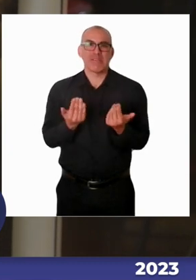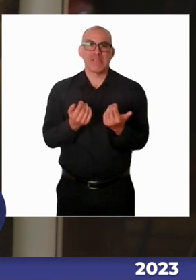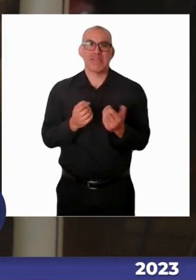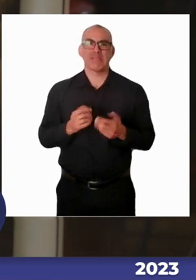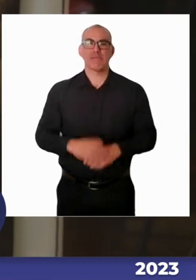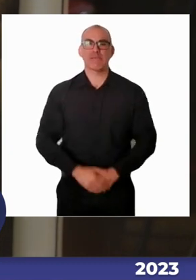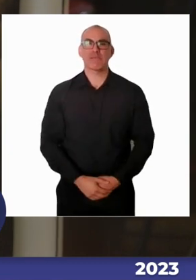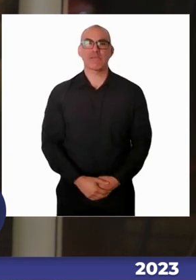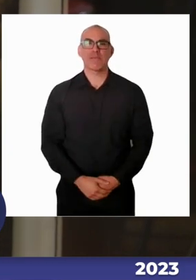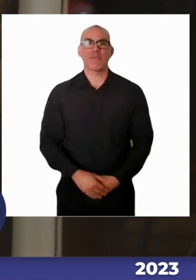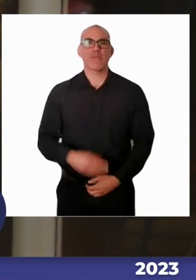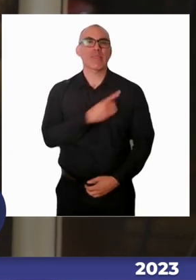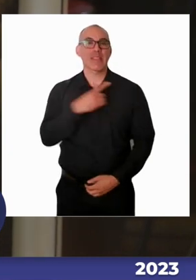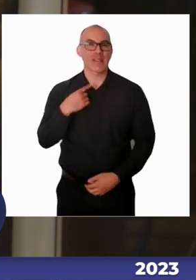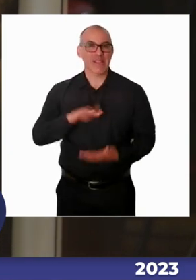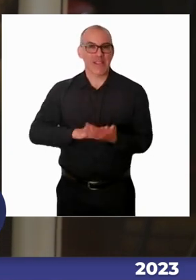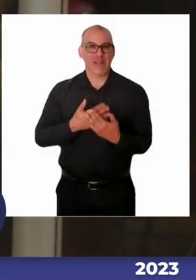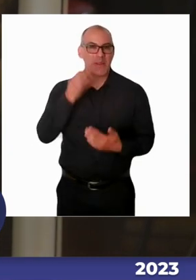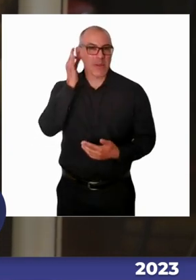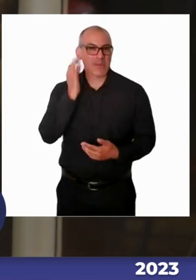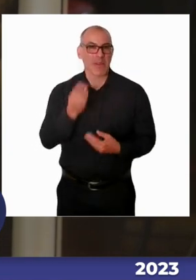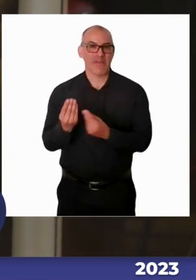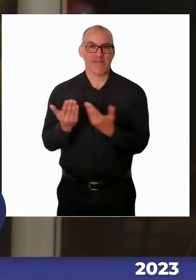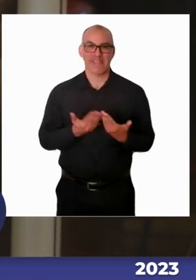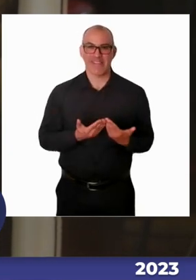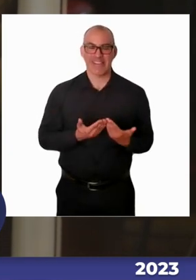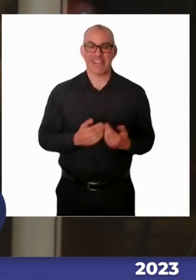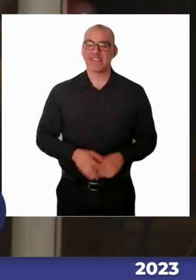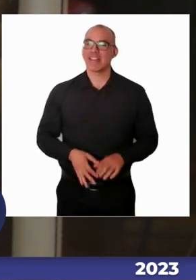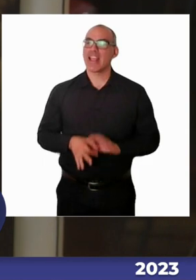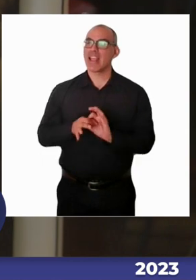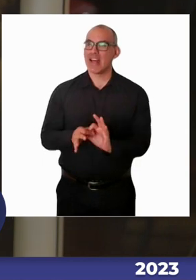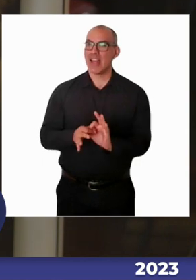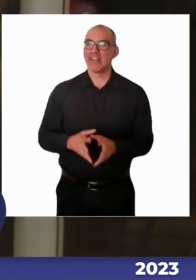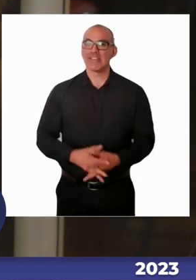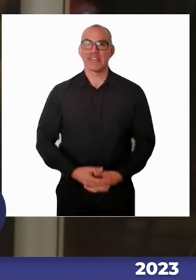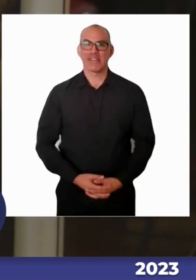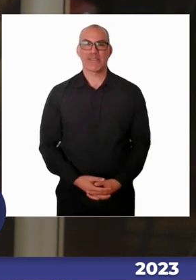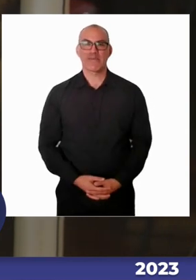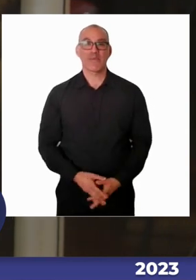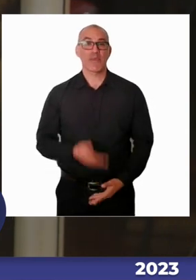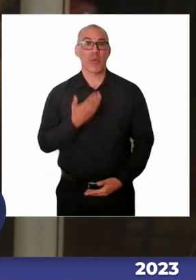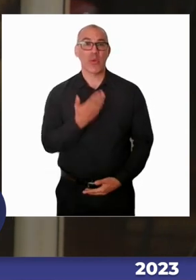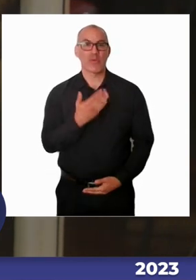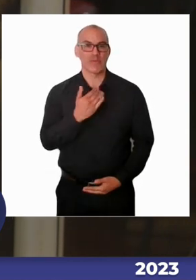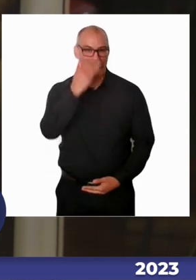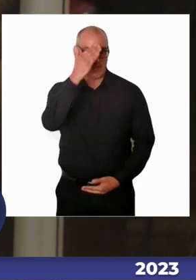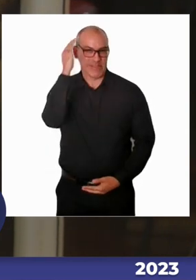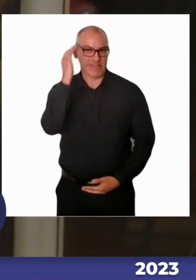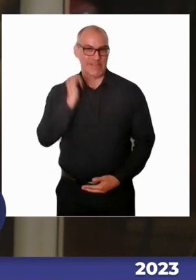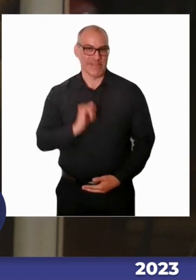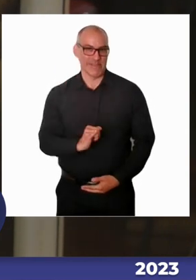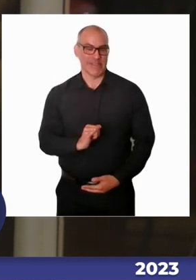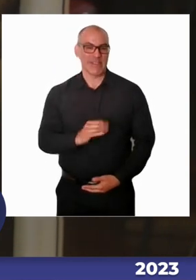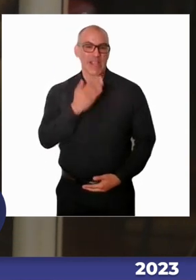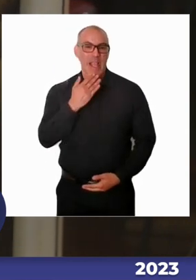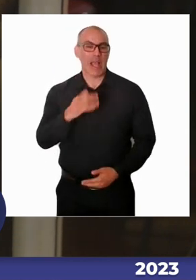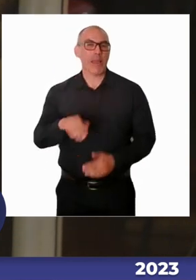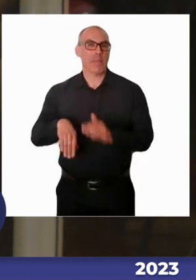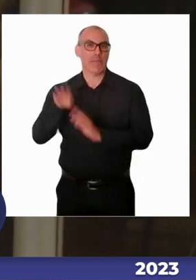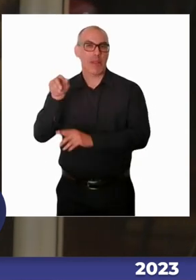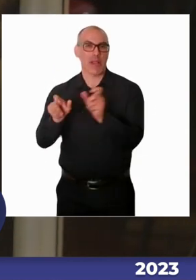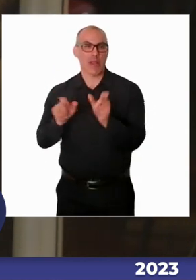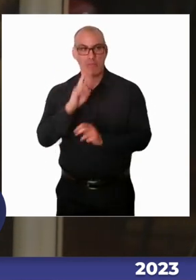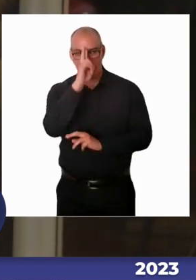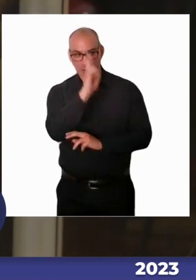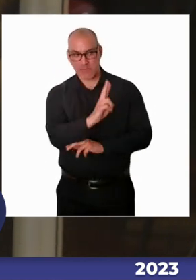Y quizás haciendo este contraste, pero también con la experiencia del senador, pero también tomando en consideración esta vinculación que usted tiene con las